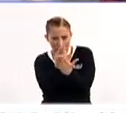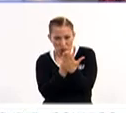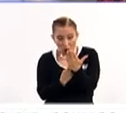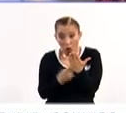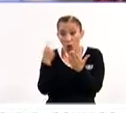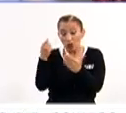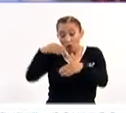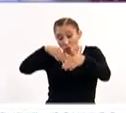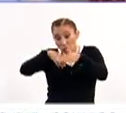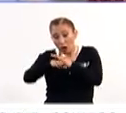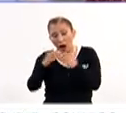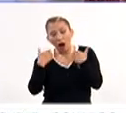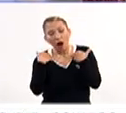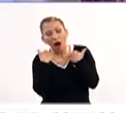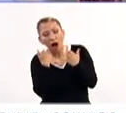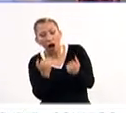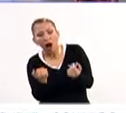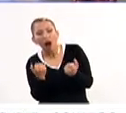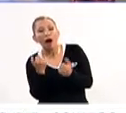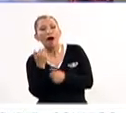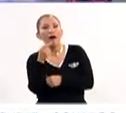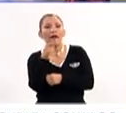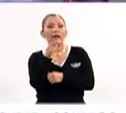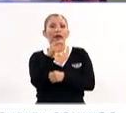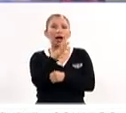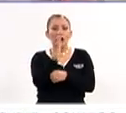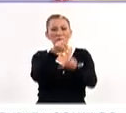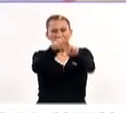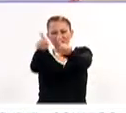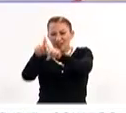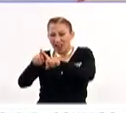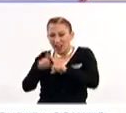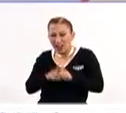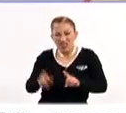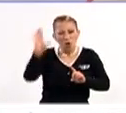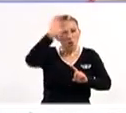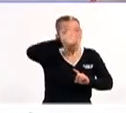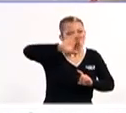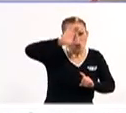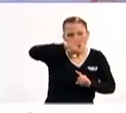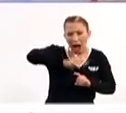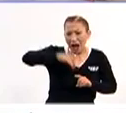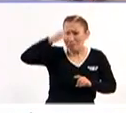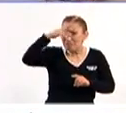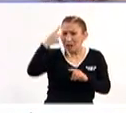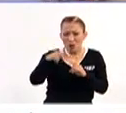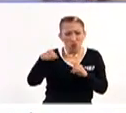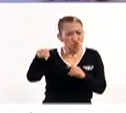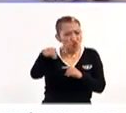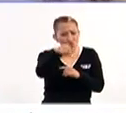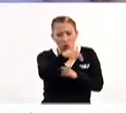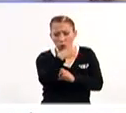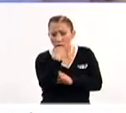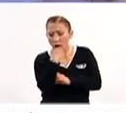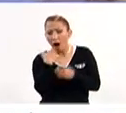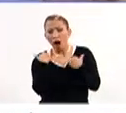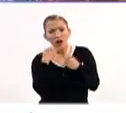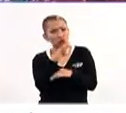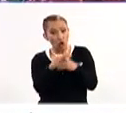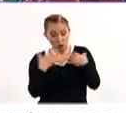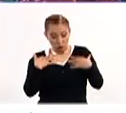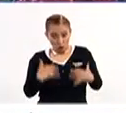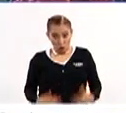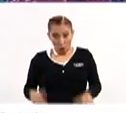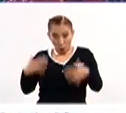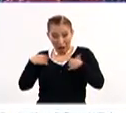cuando tú entras a entender esta biodiversidad de culturas que tenemos, entiendes que además todos estos